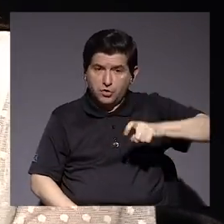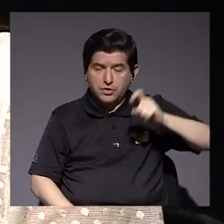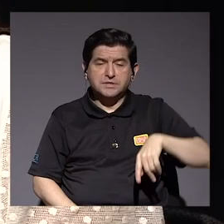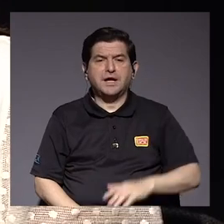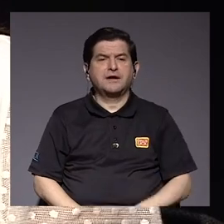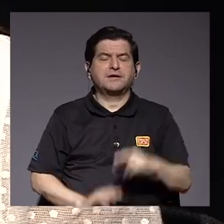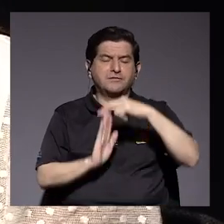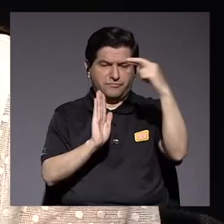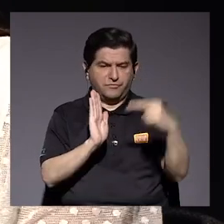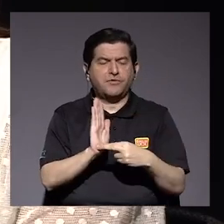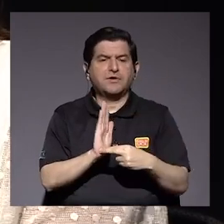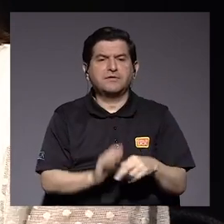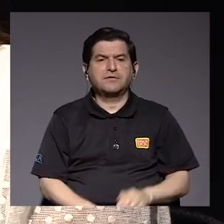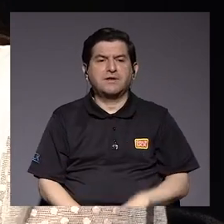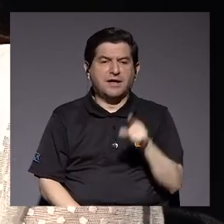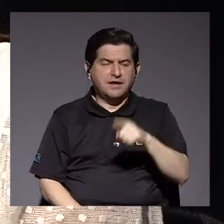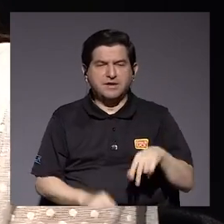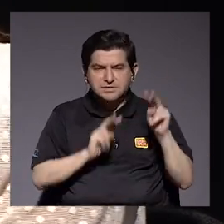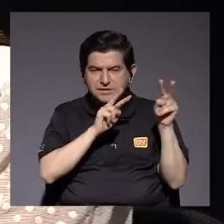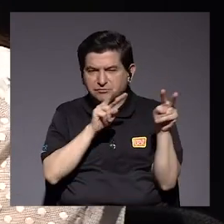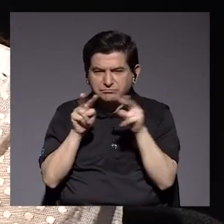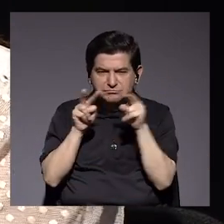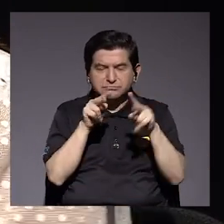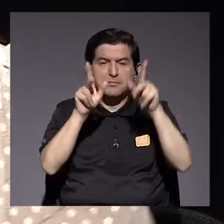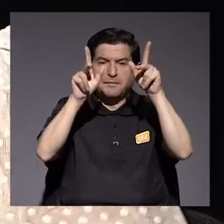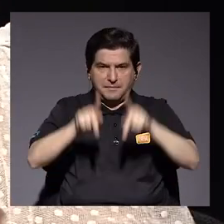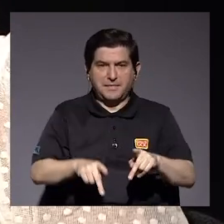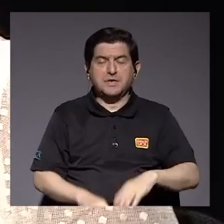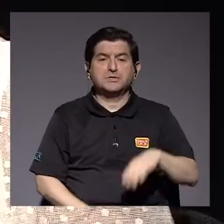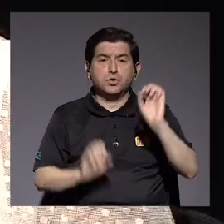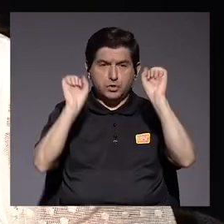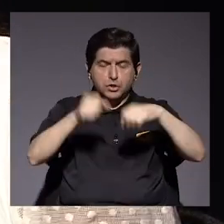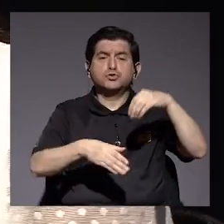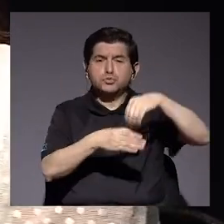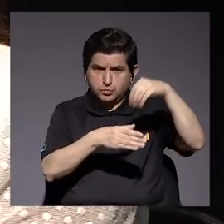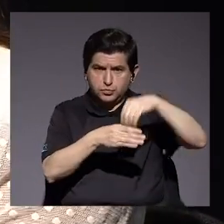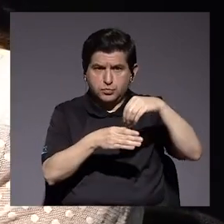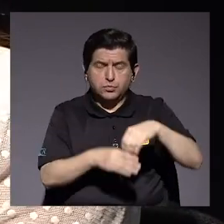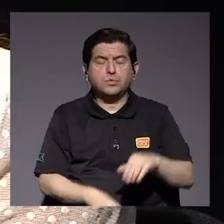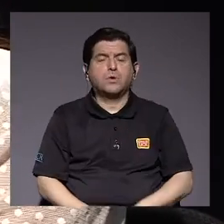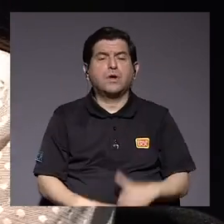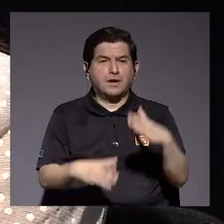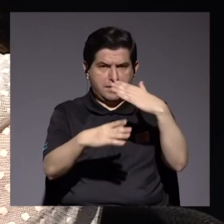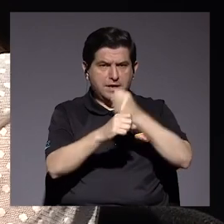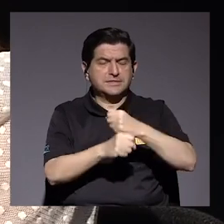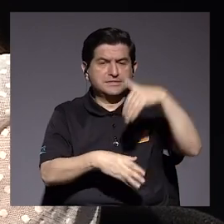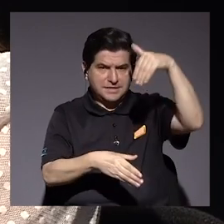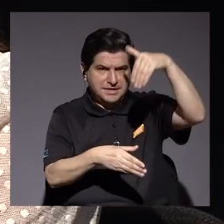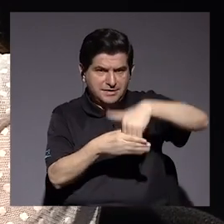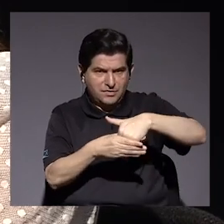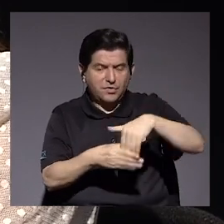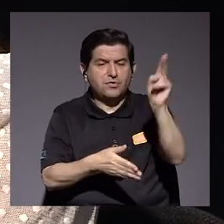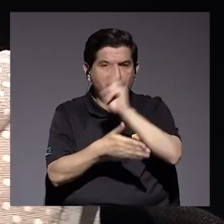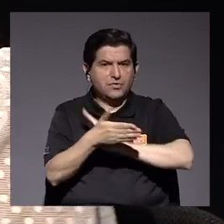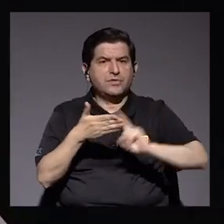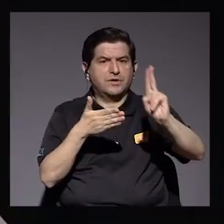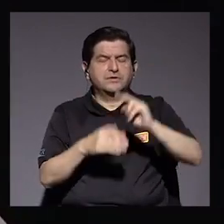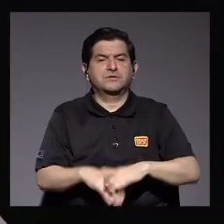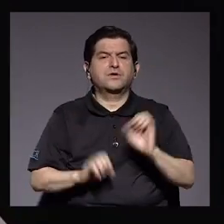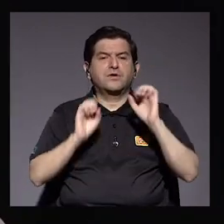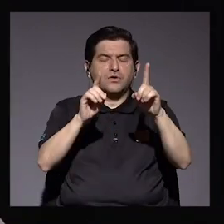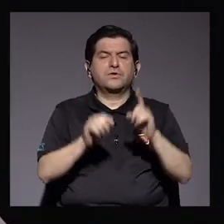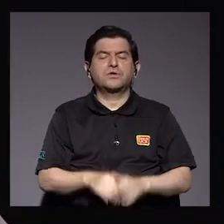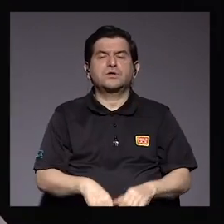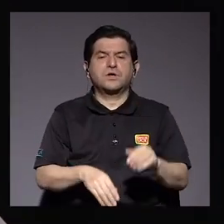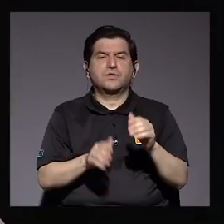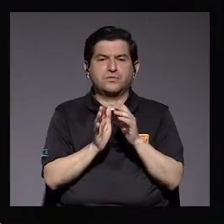haber esa regulación que debería haber ese seguimiento para que estas personas que sí pueden aportar estén aportando dentro de la universidad y la